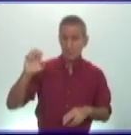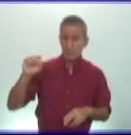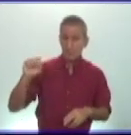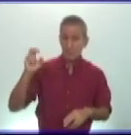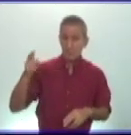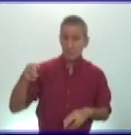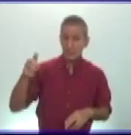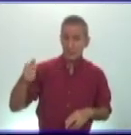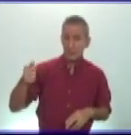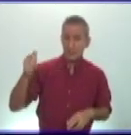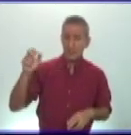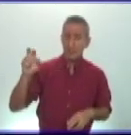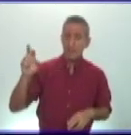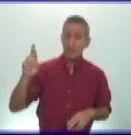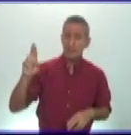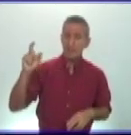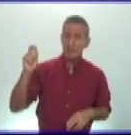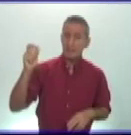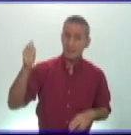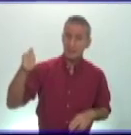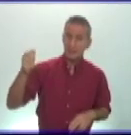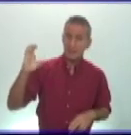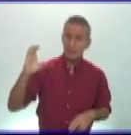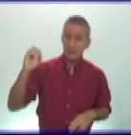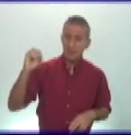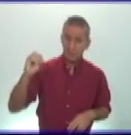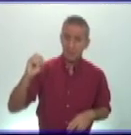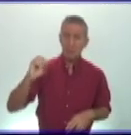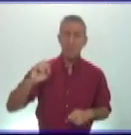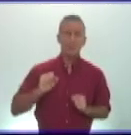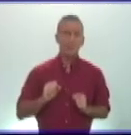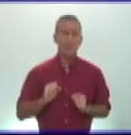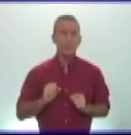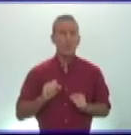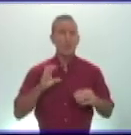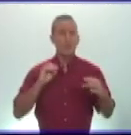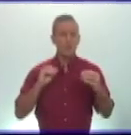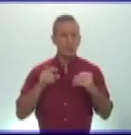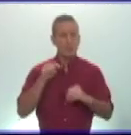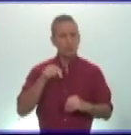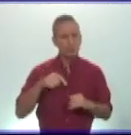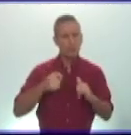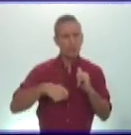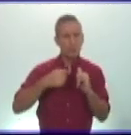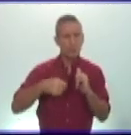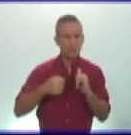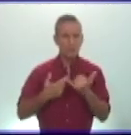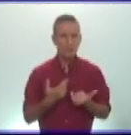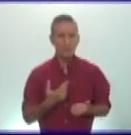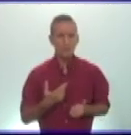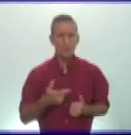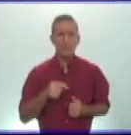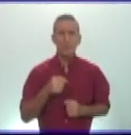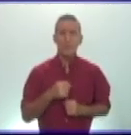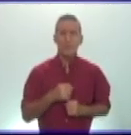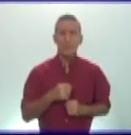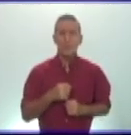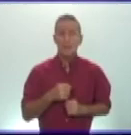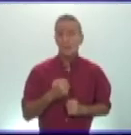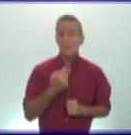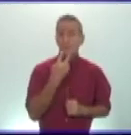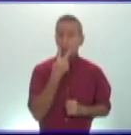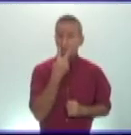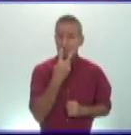volvemos a ver acá en otro espacio para comentar sobre esa película y sobre el impacto que ha tenido este régimen social que transitó la humanidad el